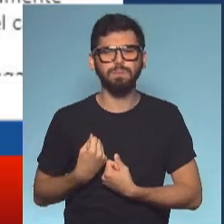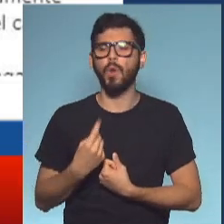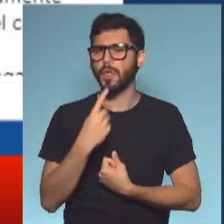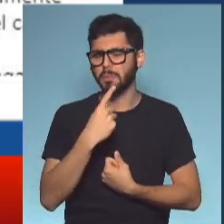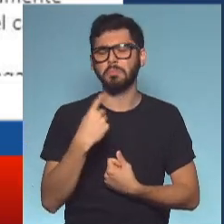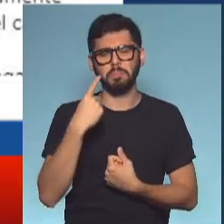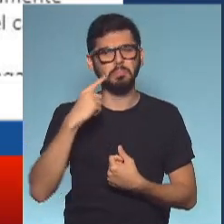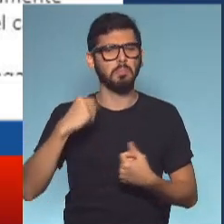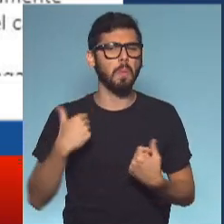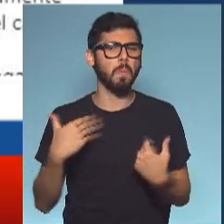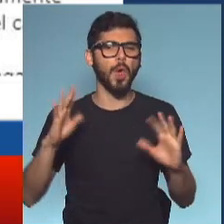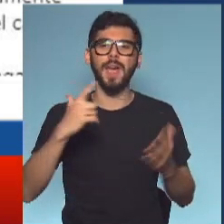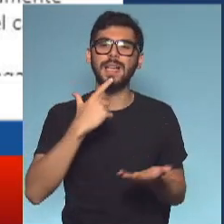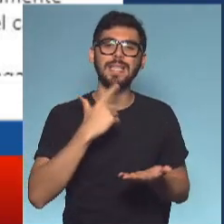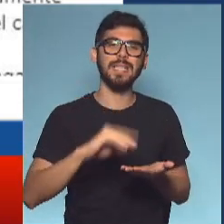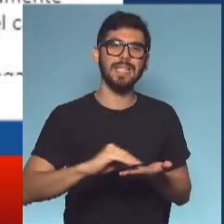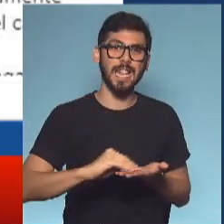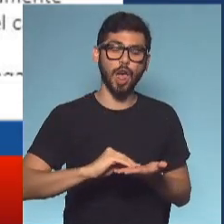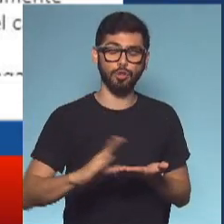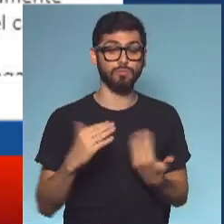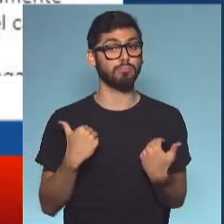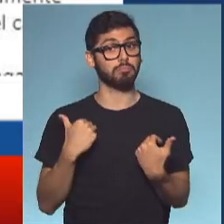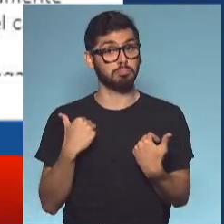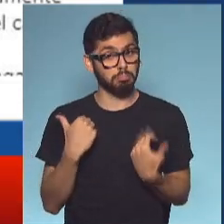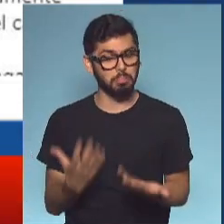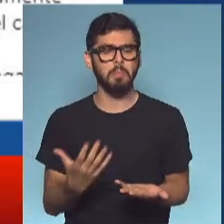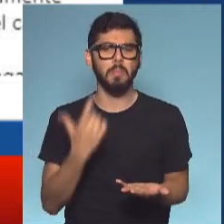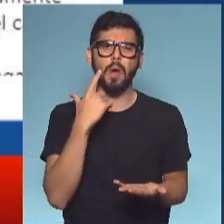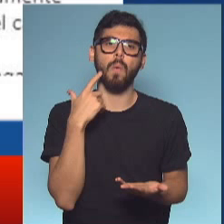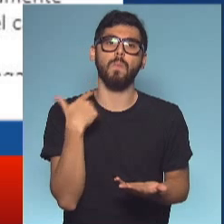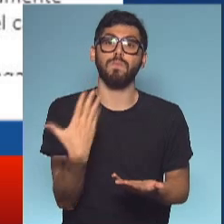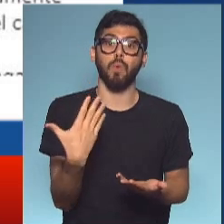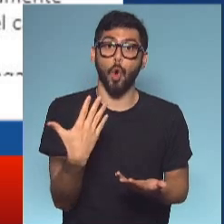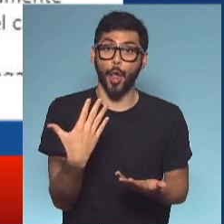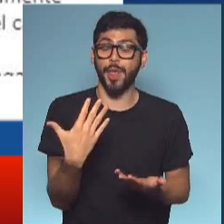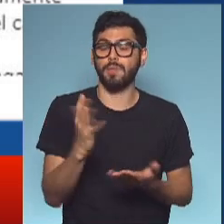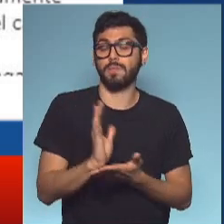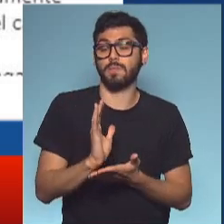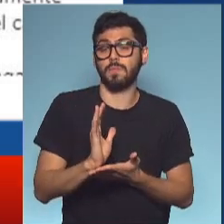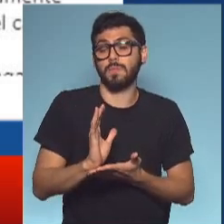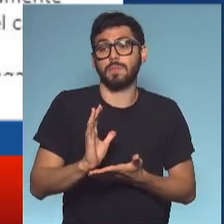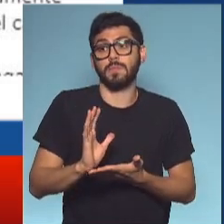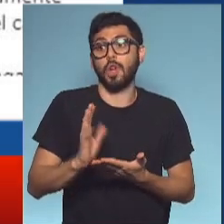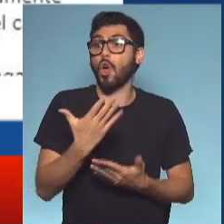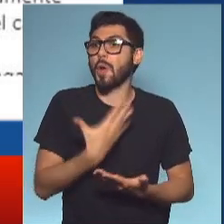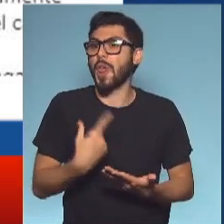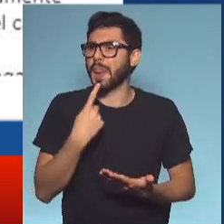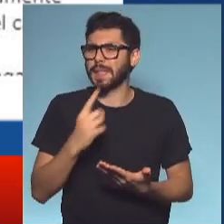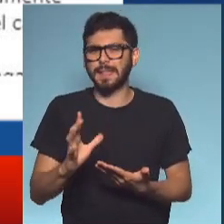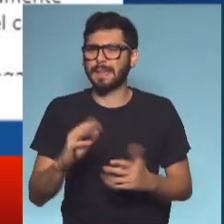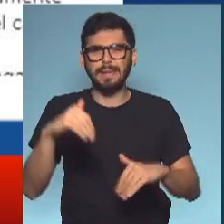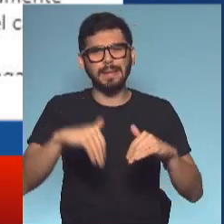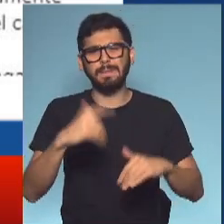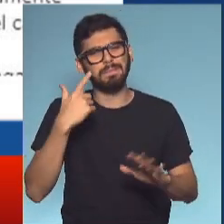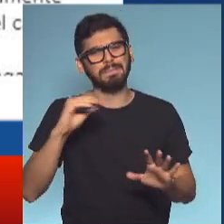la posibilidad en el Senado de defender su postulación y que iba a salir bien parado de ahí, pese a que el gobierno dijo que no tenía los